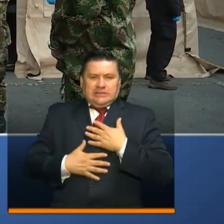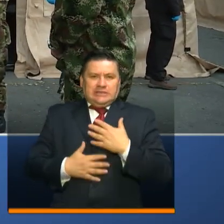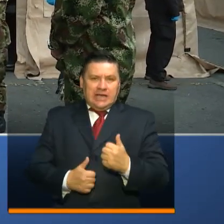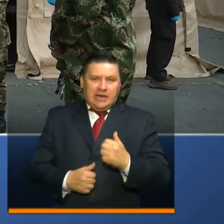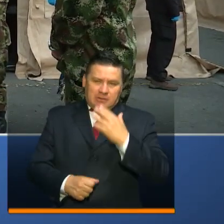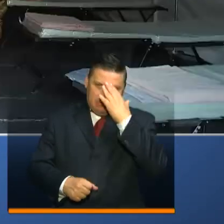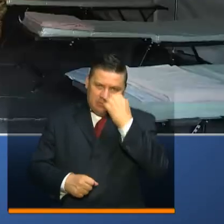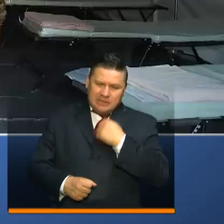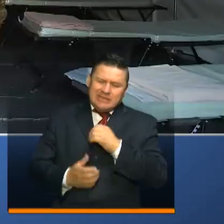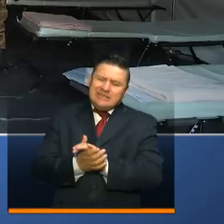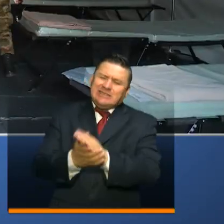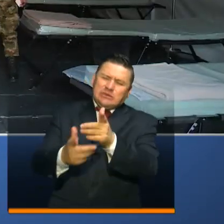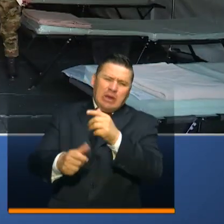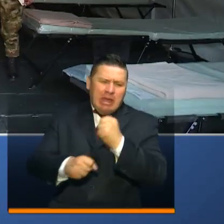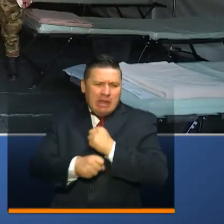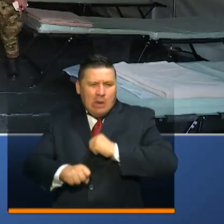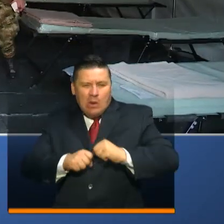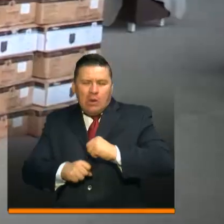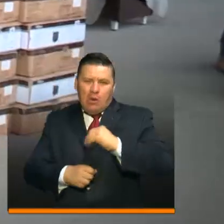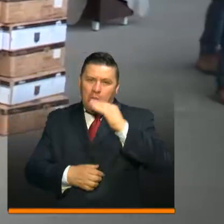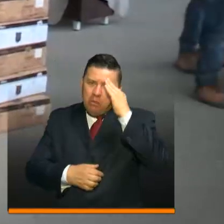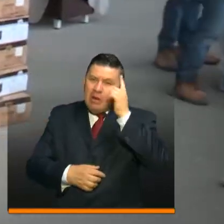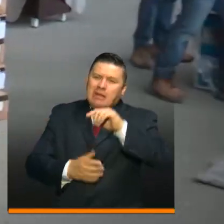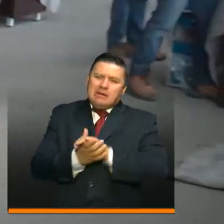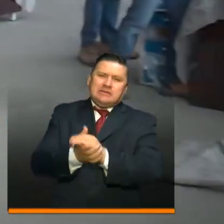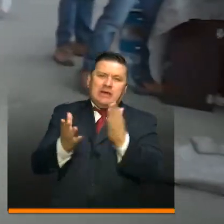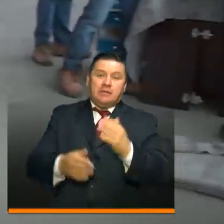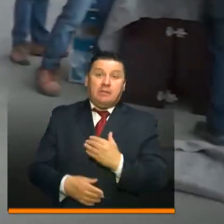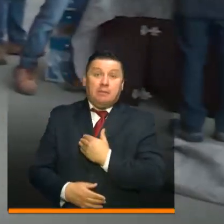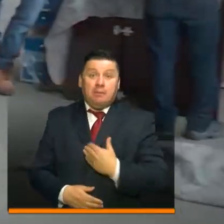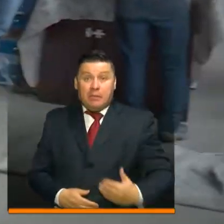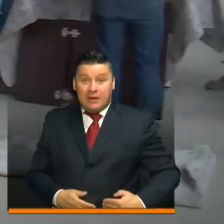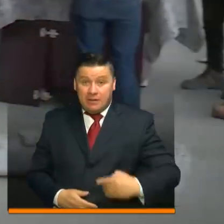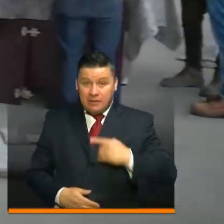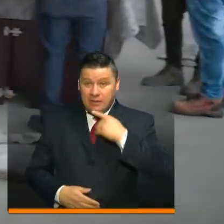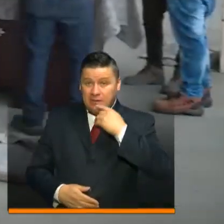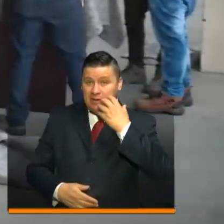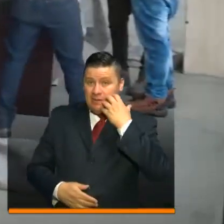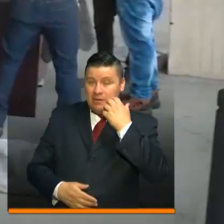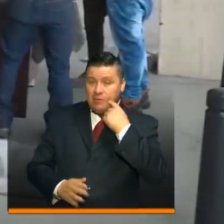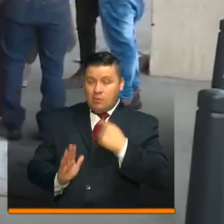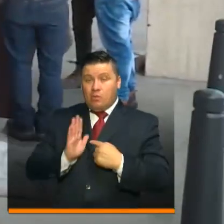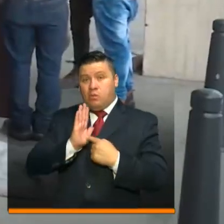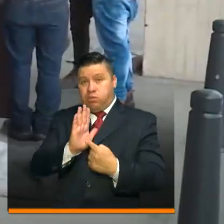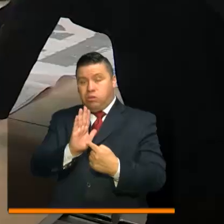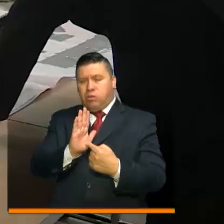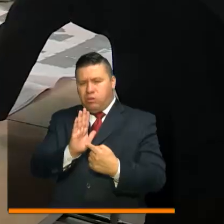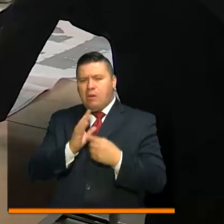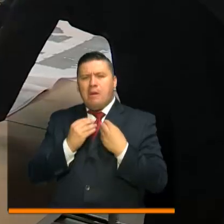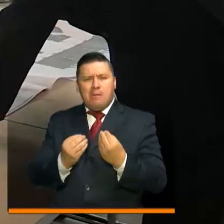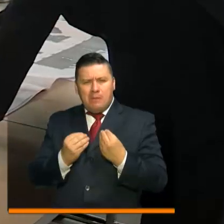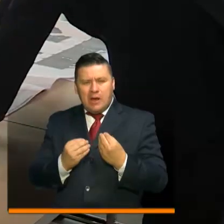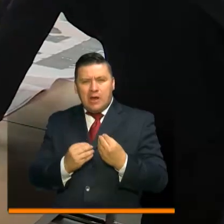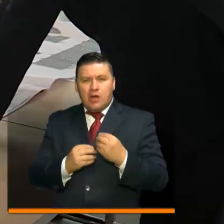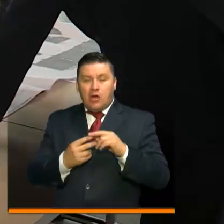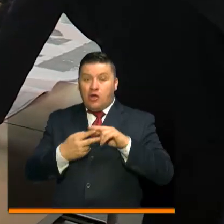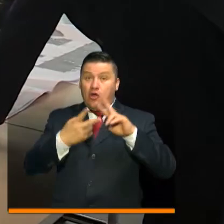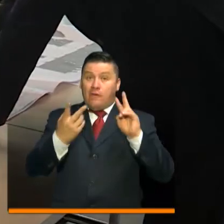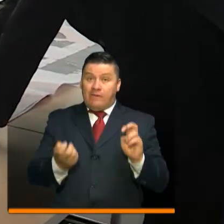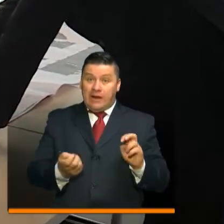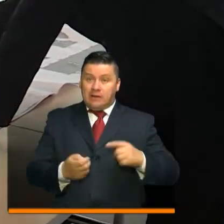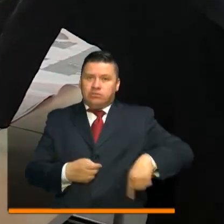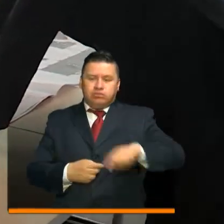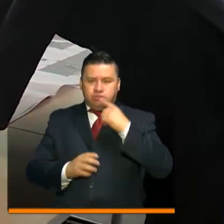de las fuerzas militares y de policía. El presidente Duque también manifestó que el modelo que se está aplicando para el caso de Corferias